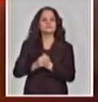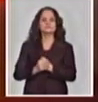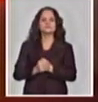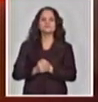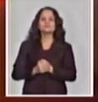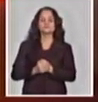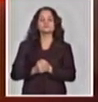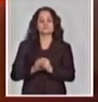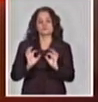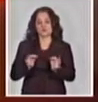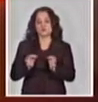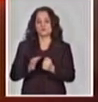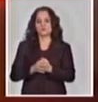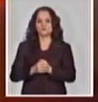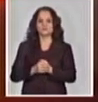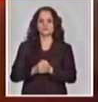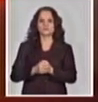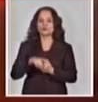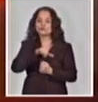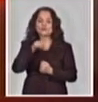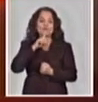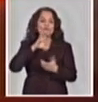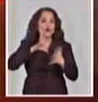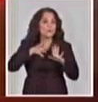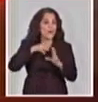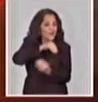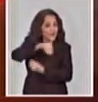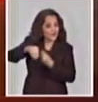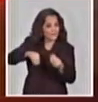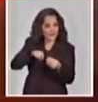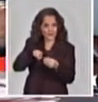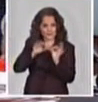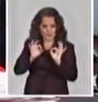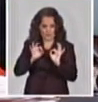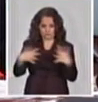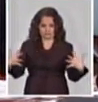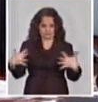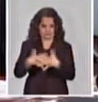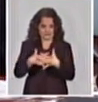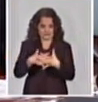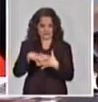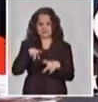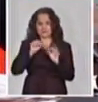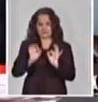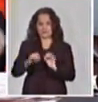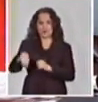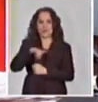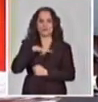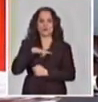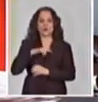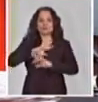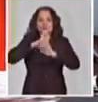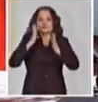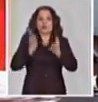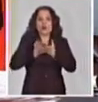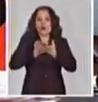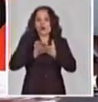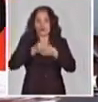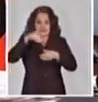dinámica. Exactamente. Entonces, la medida que cambia la dinámica es la misma riqueza actual distribuirla diferente.